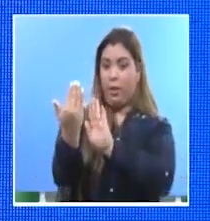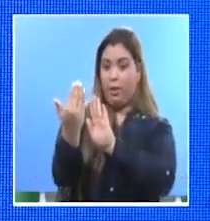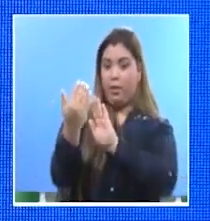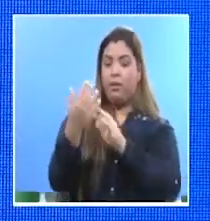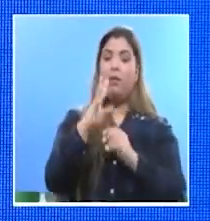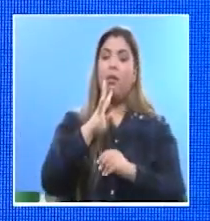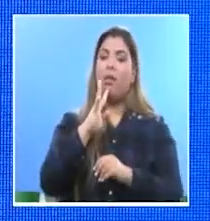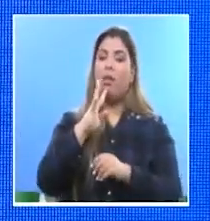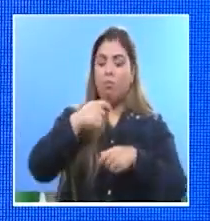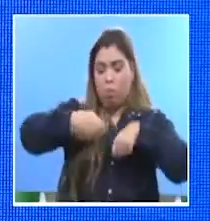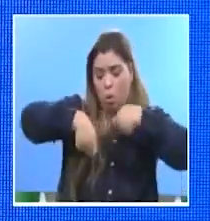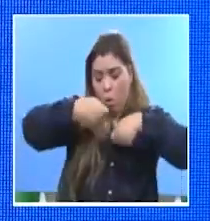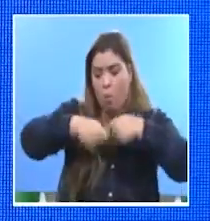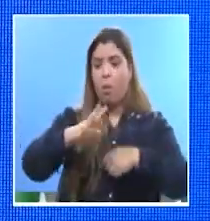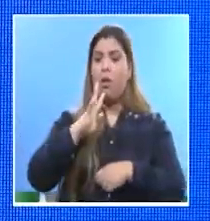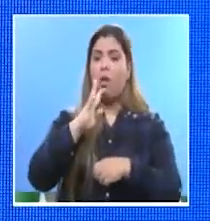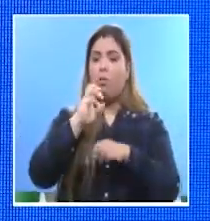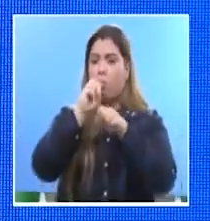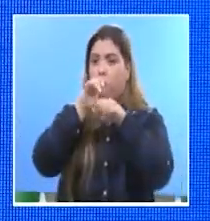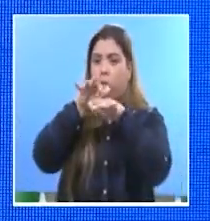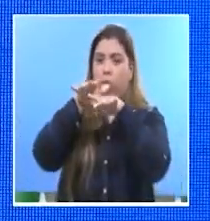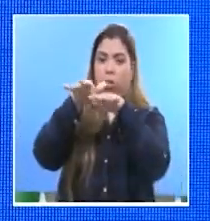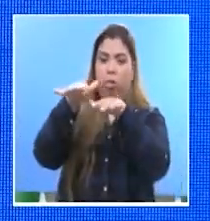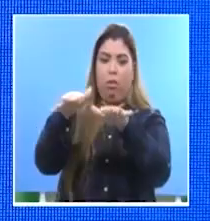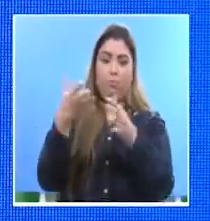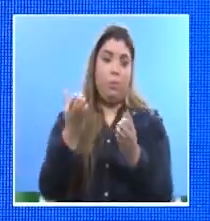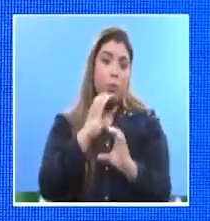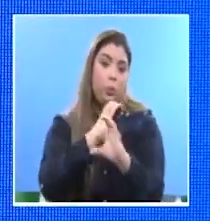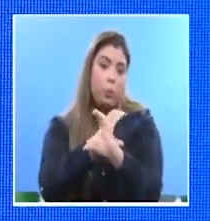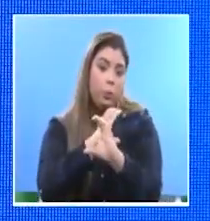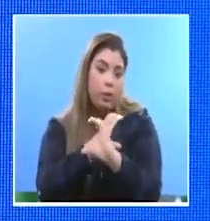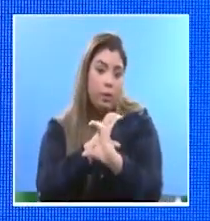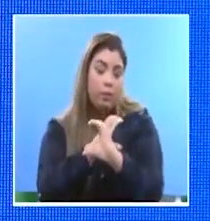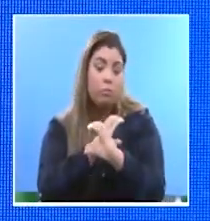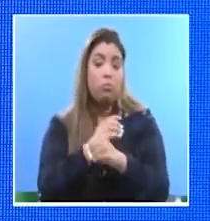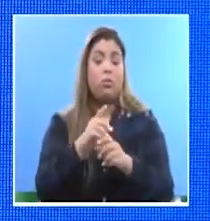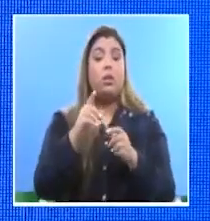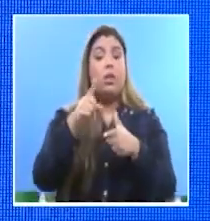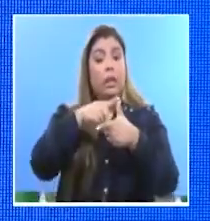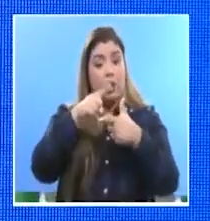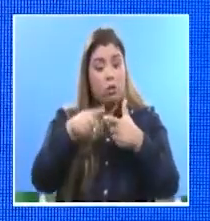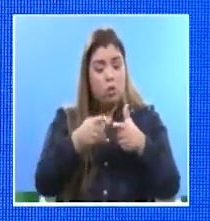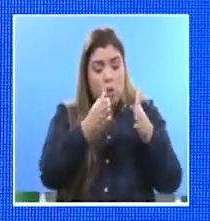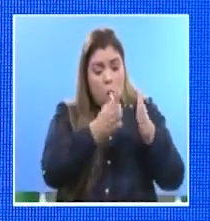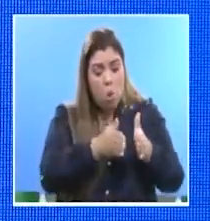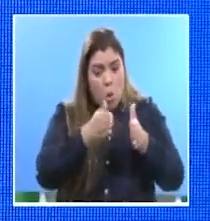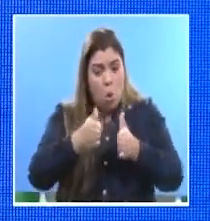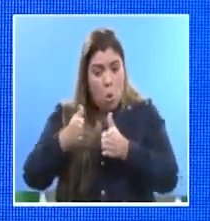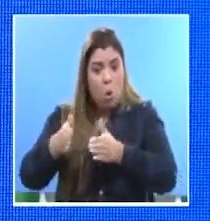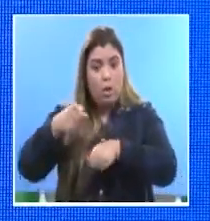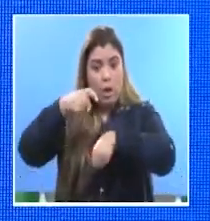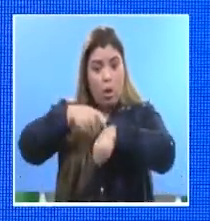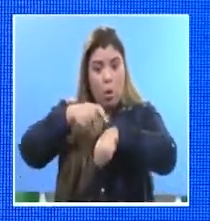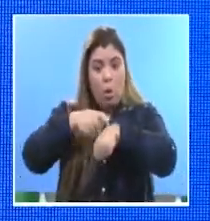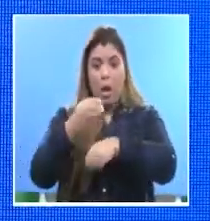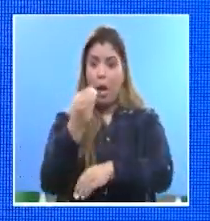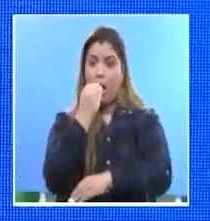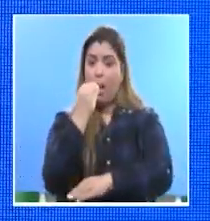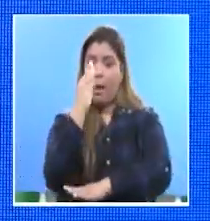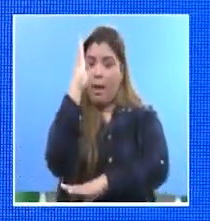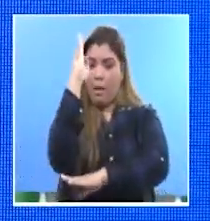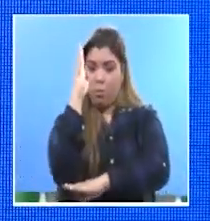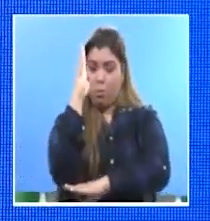que vayamos a almorzar de manera gradual, evitar conversar